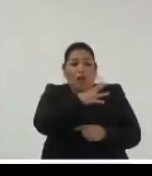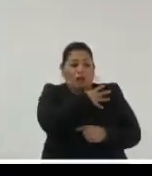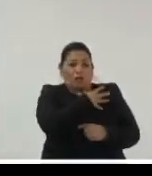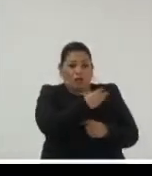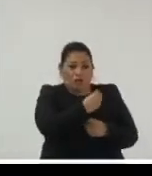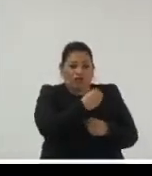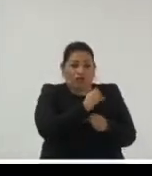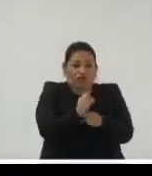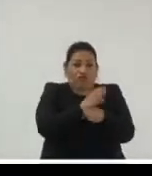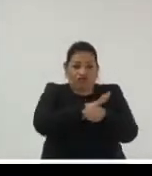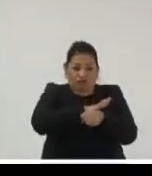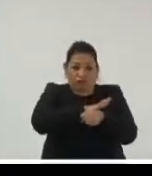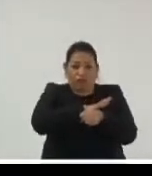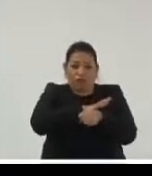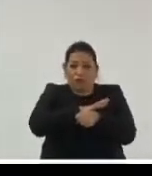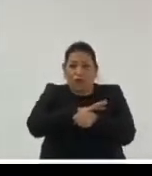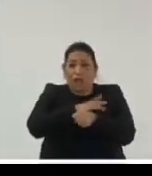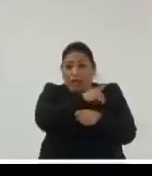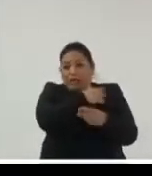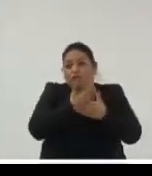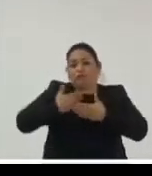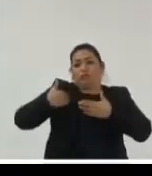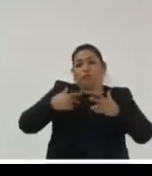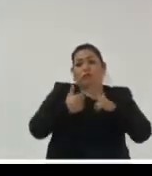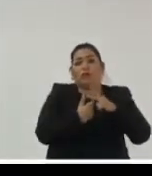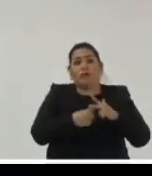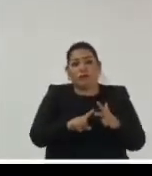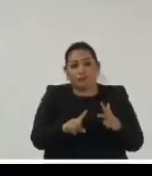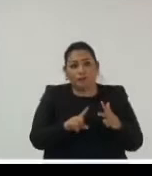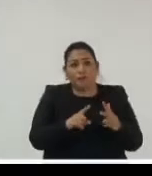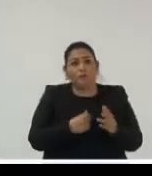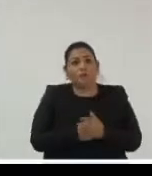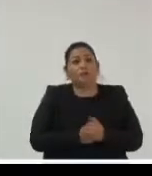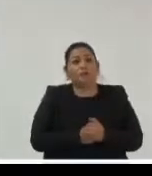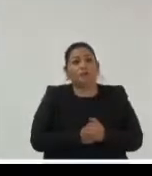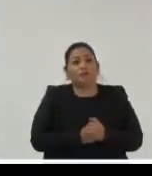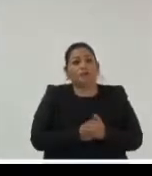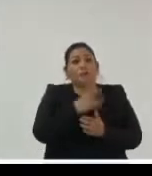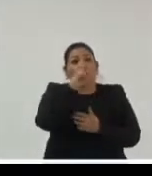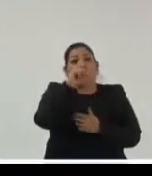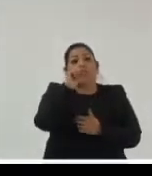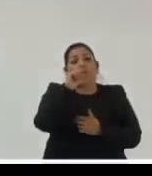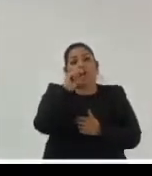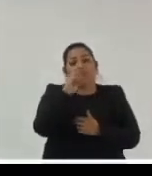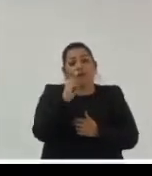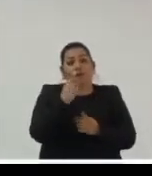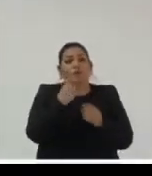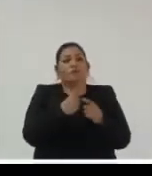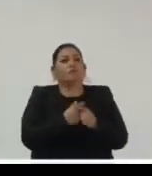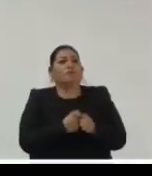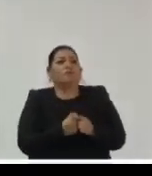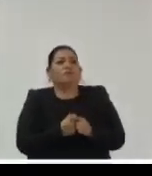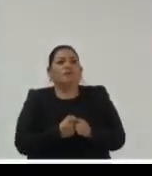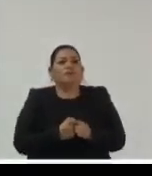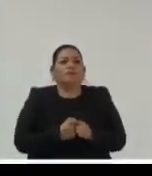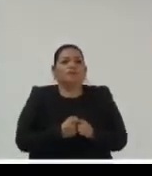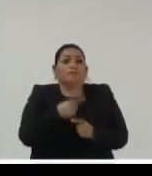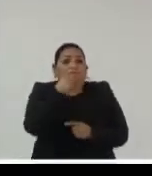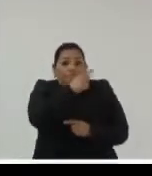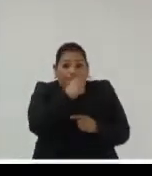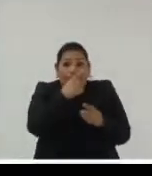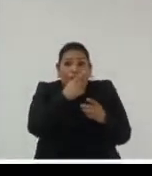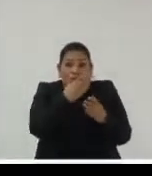desde que empezó la pandemia y yo quisiera ver como un dato de evidencia verdad este tipo de cosas que tenemos que ver esto no es un